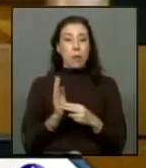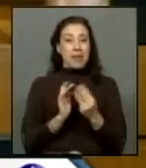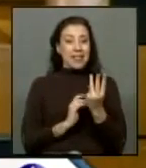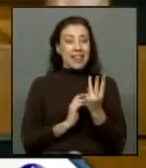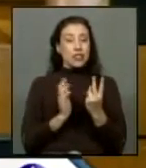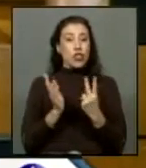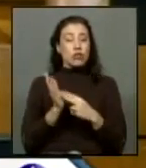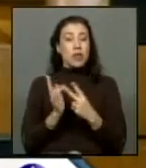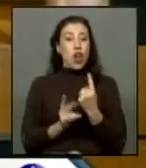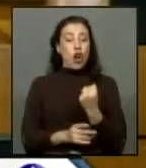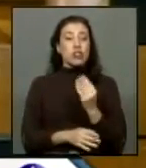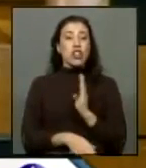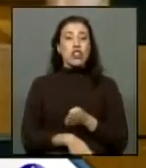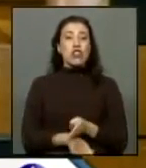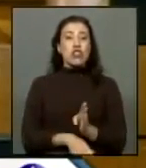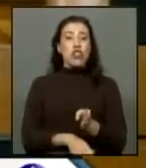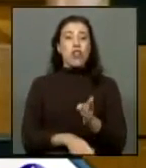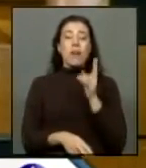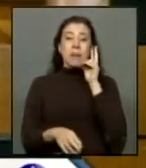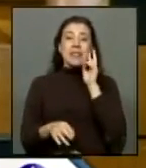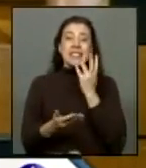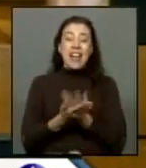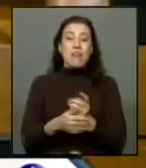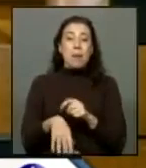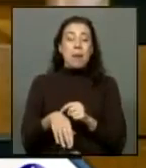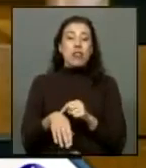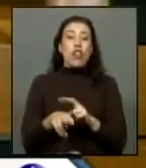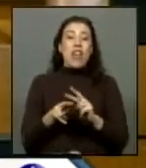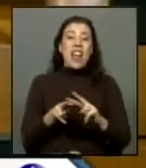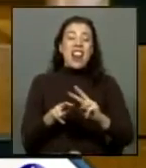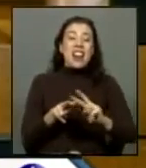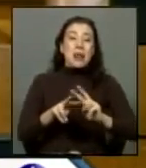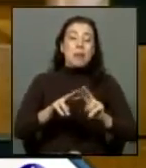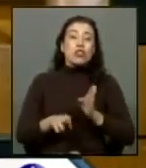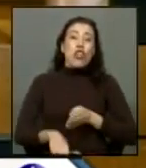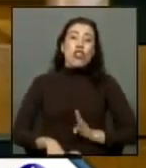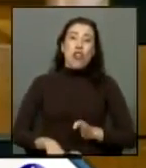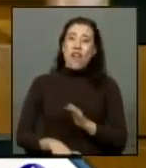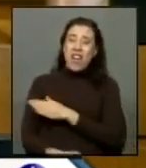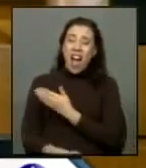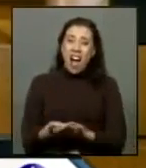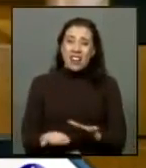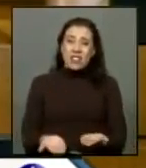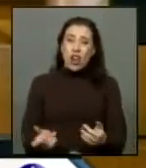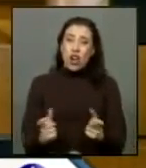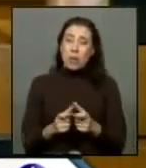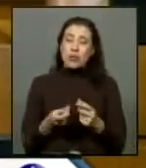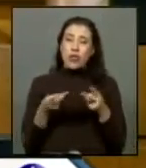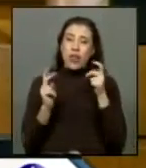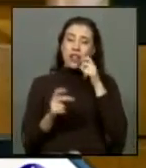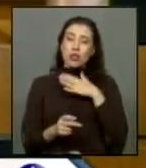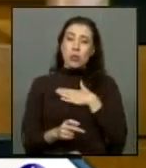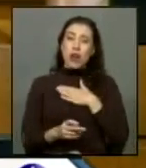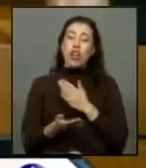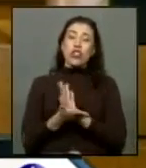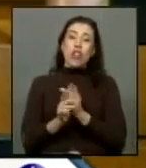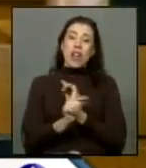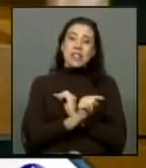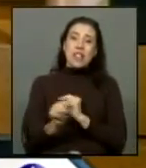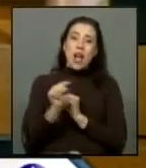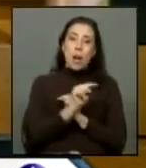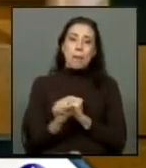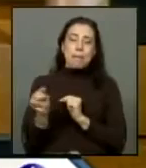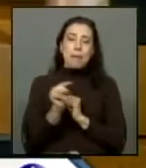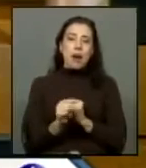2011 todavía estábamos en etapas de reparaciones y hoy día seguimos en esto en la comisión de derechos humanos todas las semanas estamos